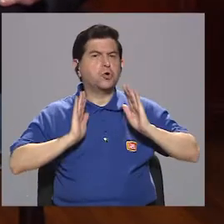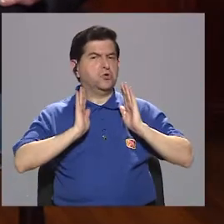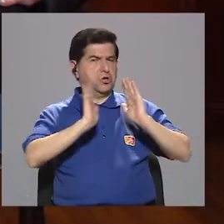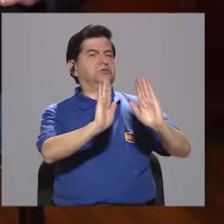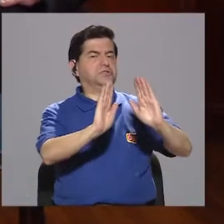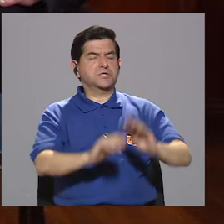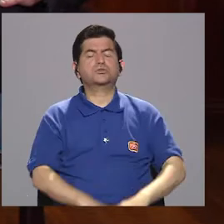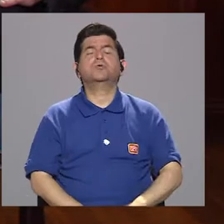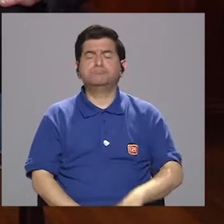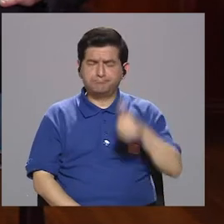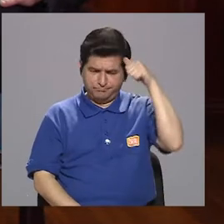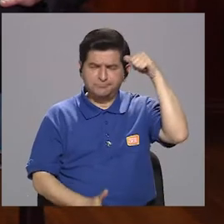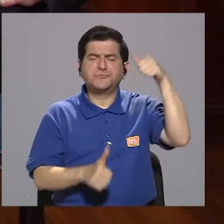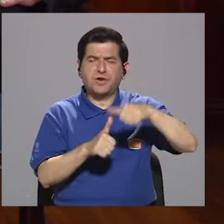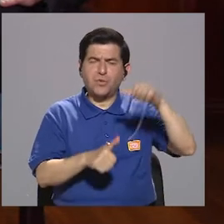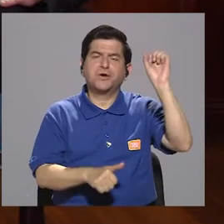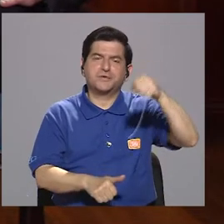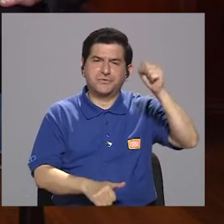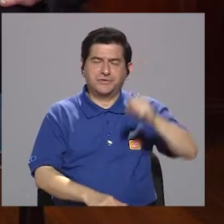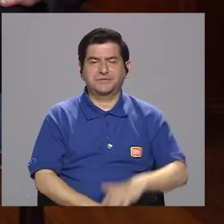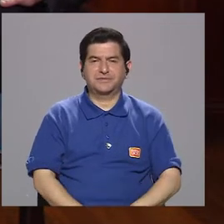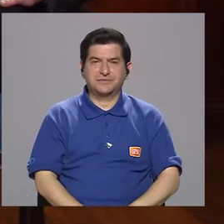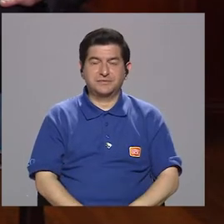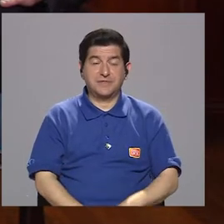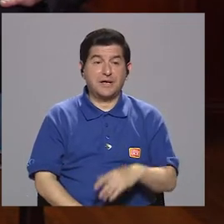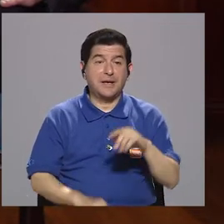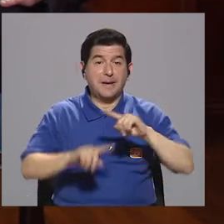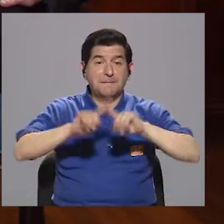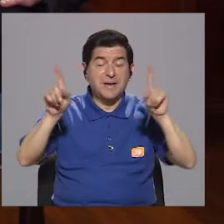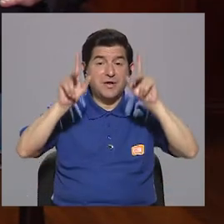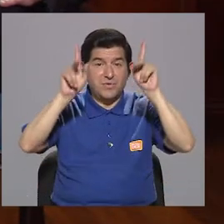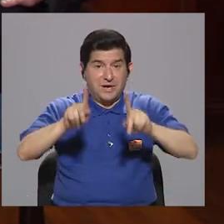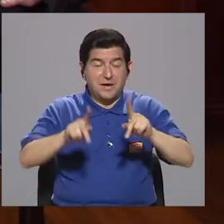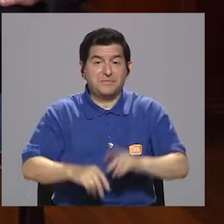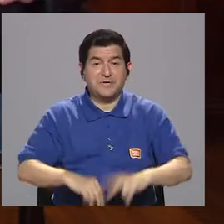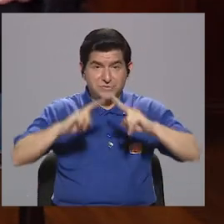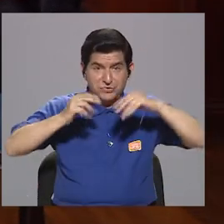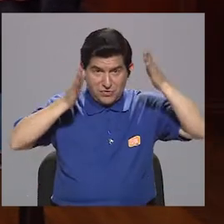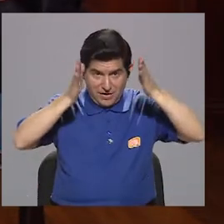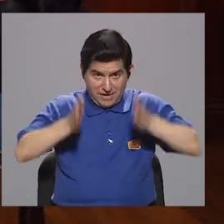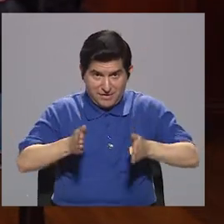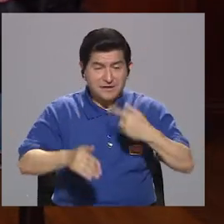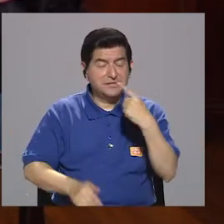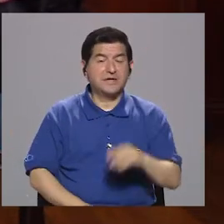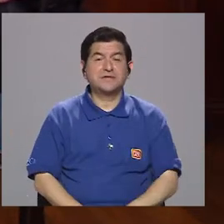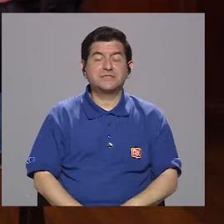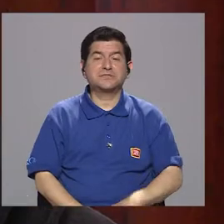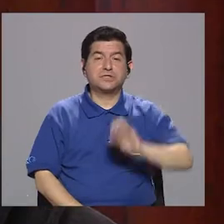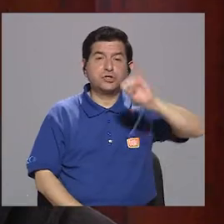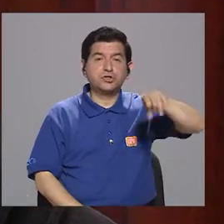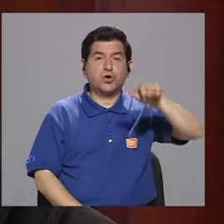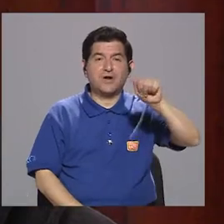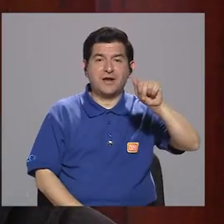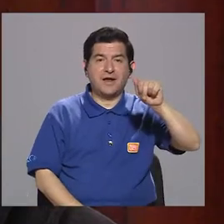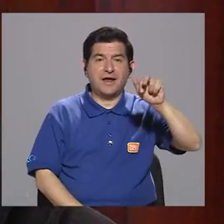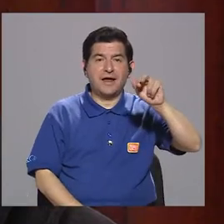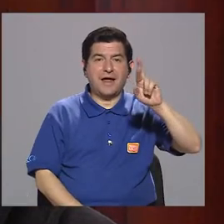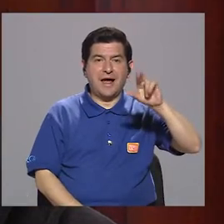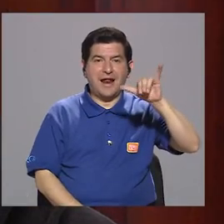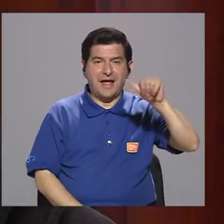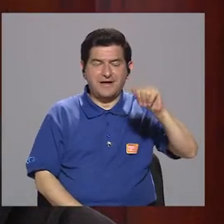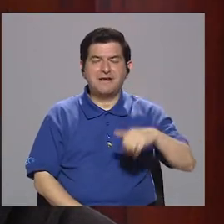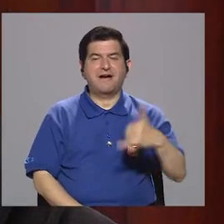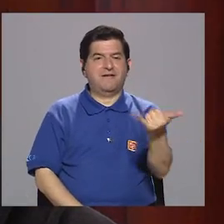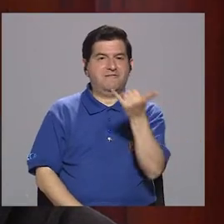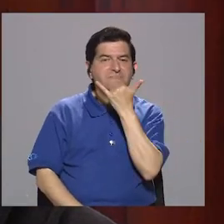refuté porque... Recuerdo, recuerdo que usted decía que aunque el auditor dice, don Johnny falló claramente en el texto. Y quiero decirle que en este momento